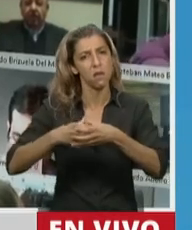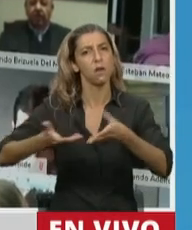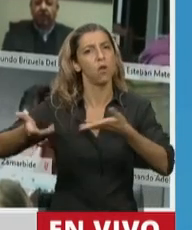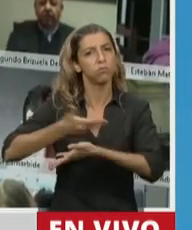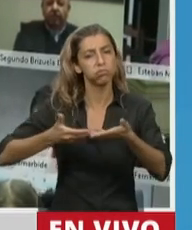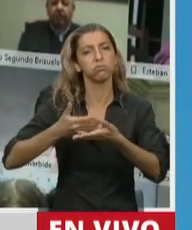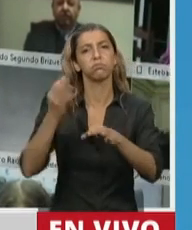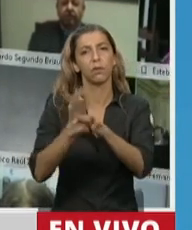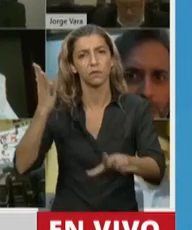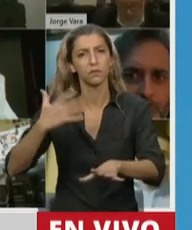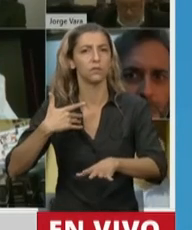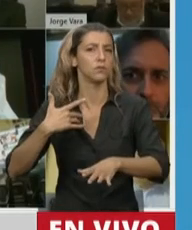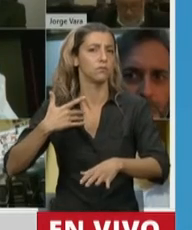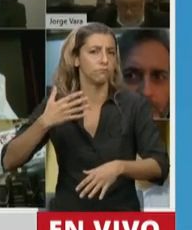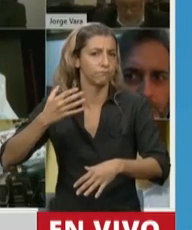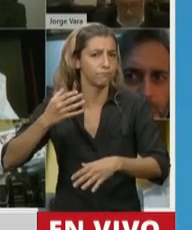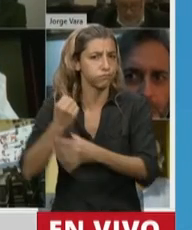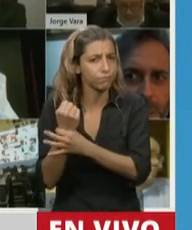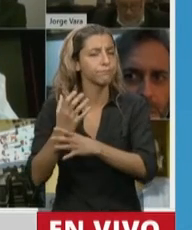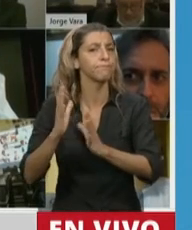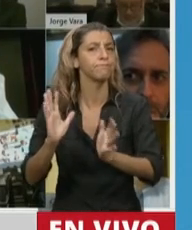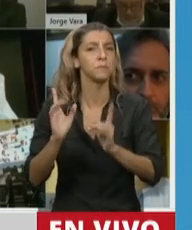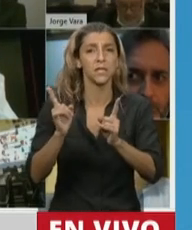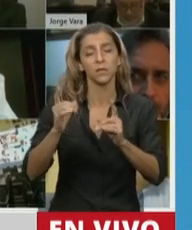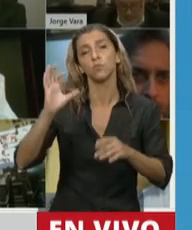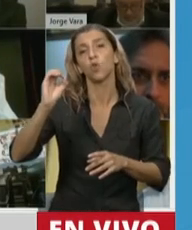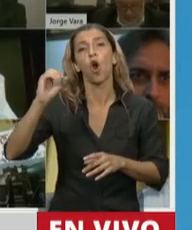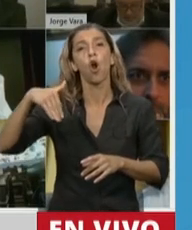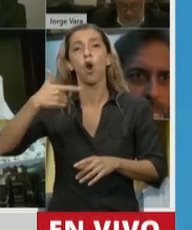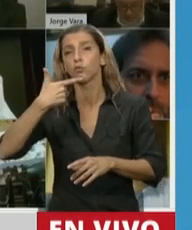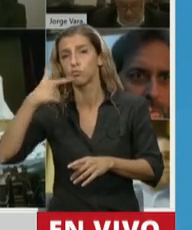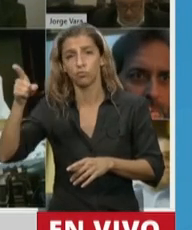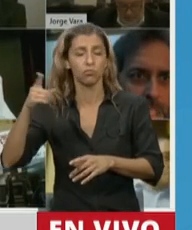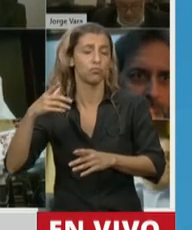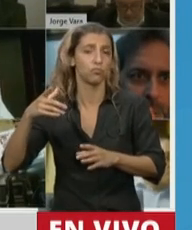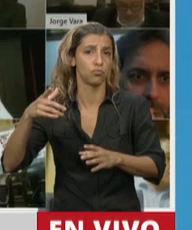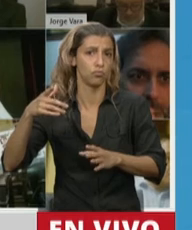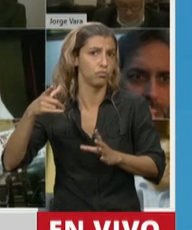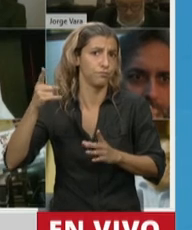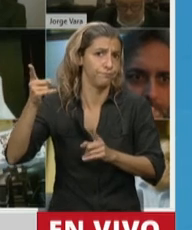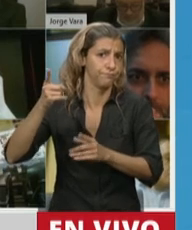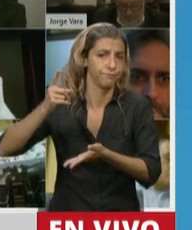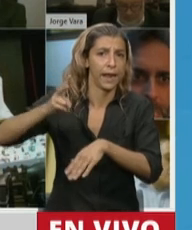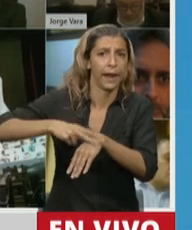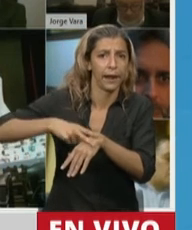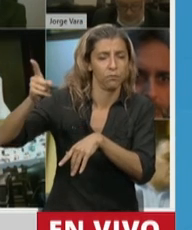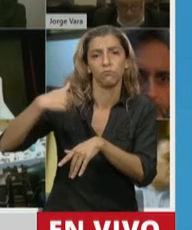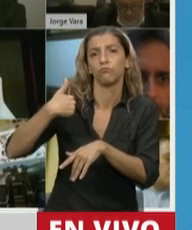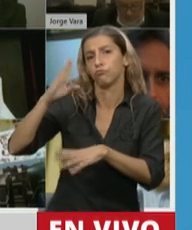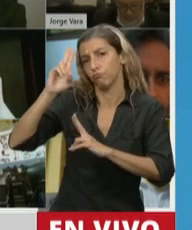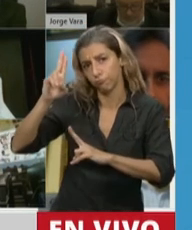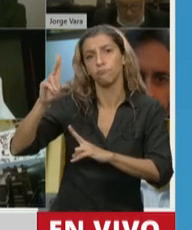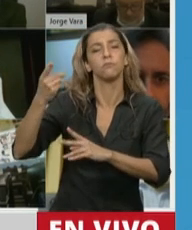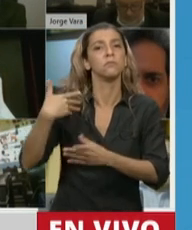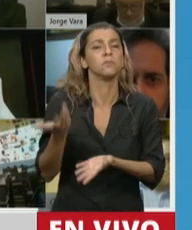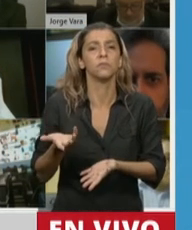expertos, con lo que recomienda la Organización Mundial de la Salud. Y creo que vamos hacia adelante con mucho esfuerzo, con